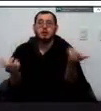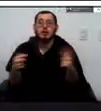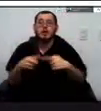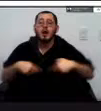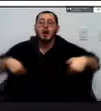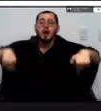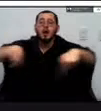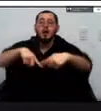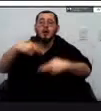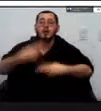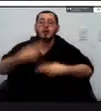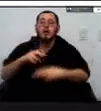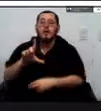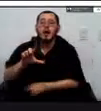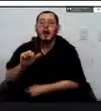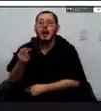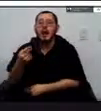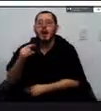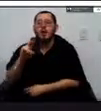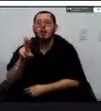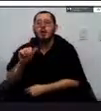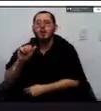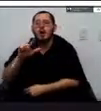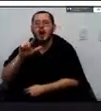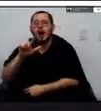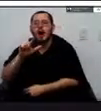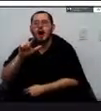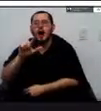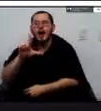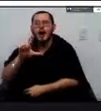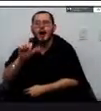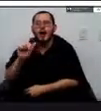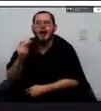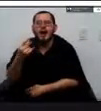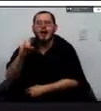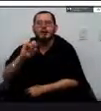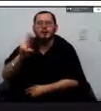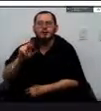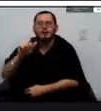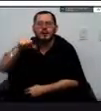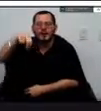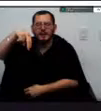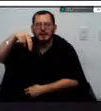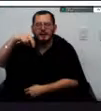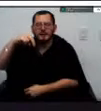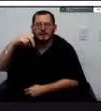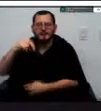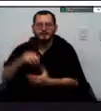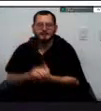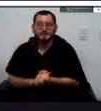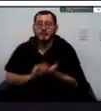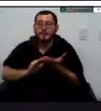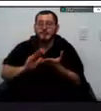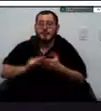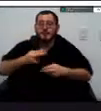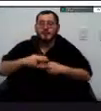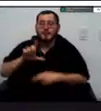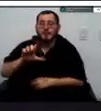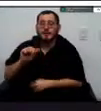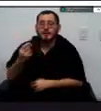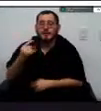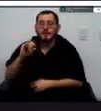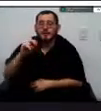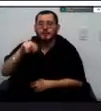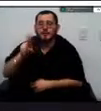cierto es uno de los dos únicos puntos que hay en Colombia que están digamos que de cierta